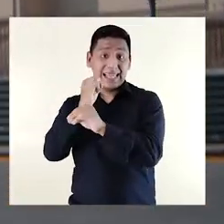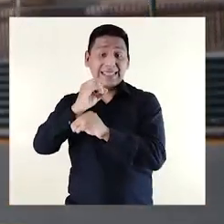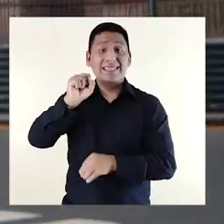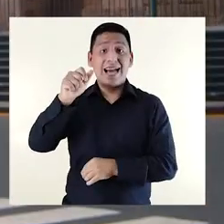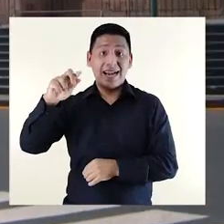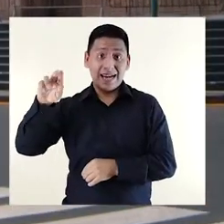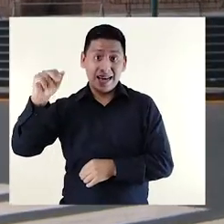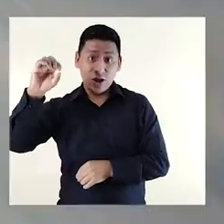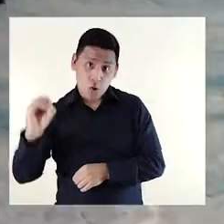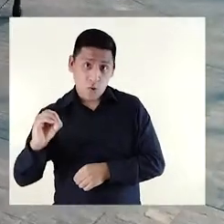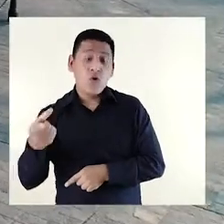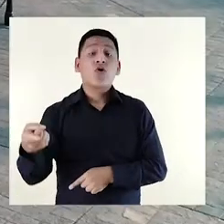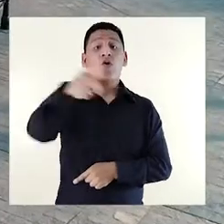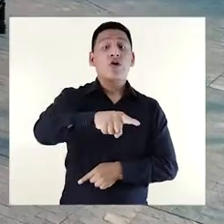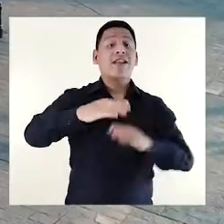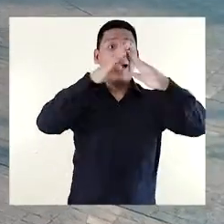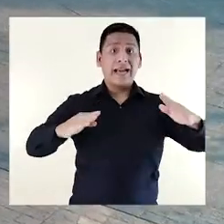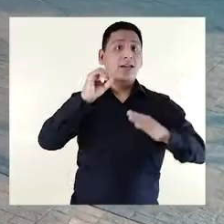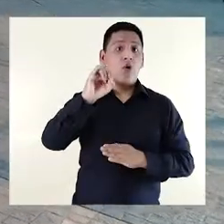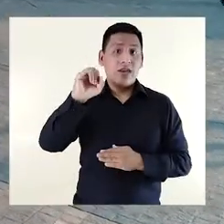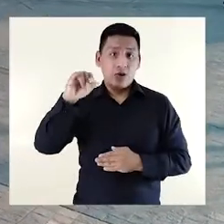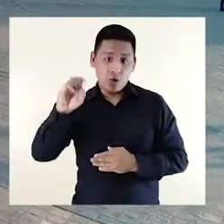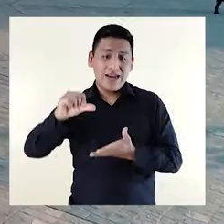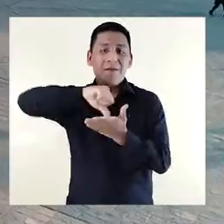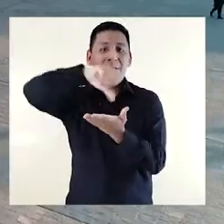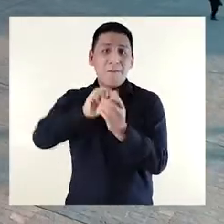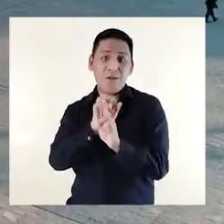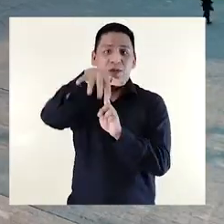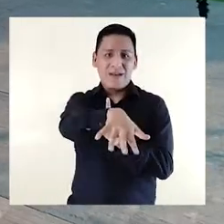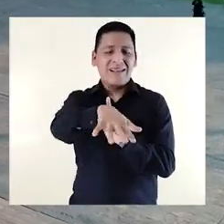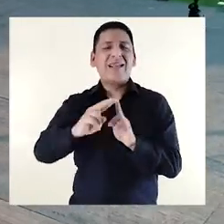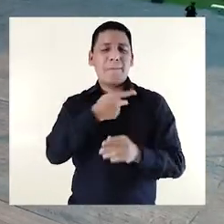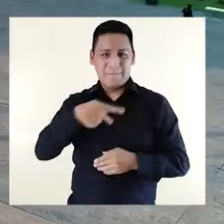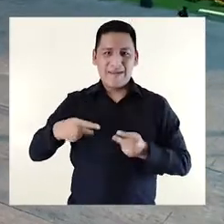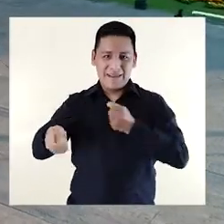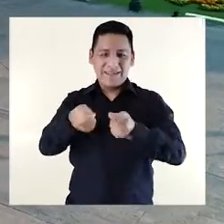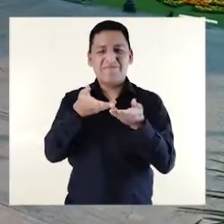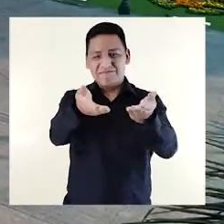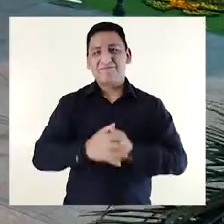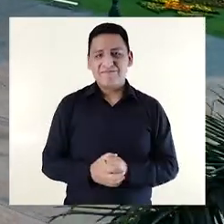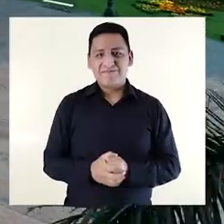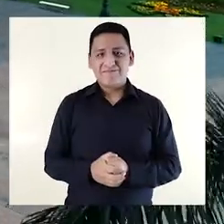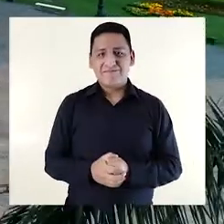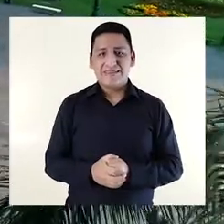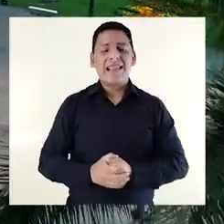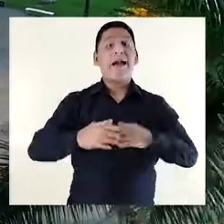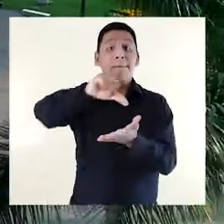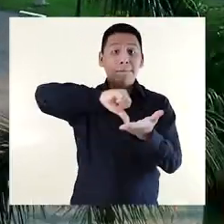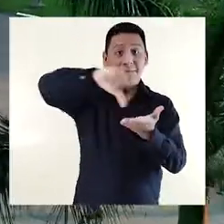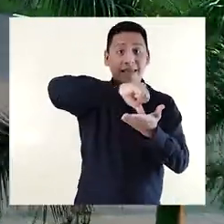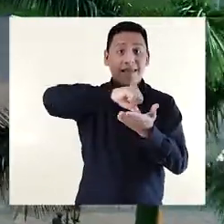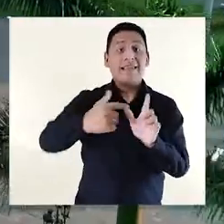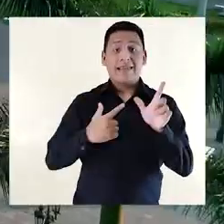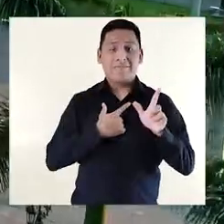Iglesia del Sagrario, la Casa del Oidor y la Pileta son las únicas estructuras de la Plaza de Armas que son del periodo virreinal. La